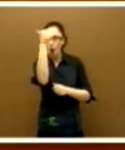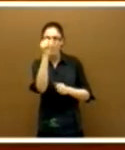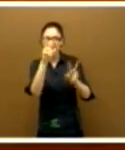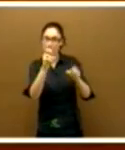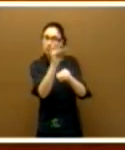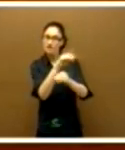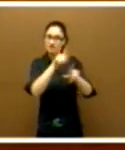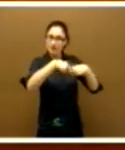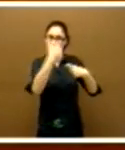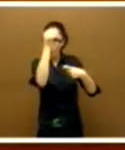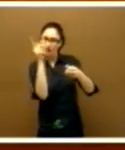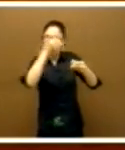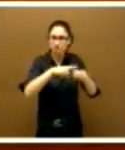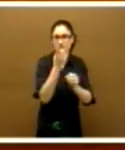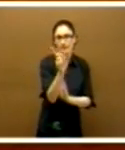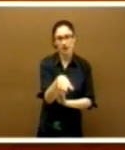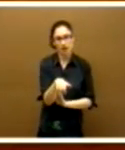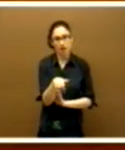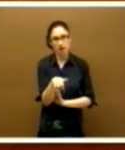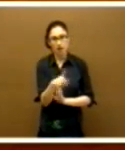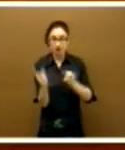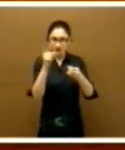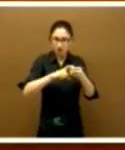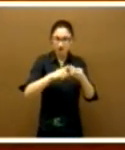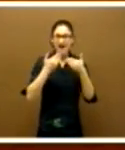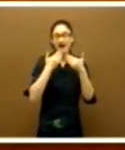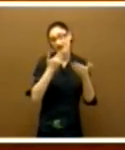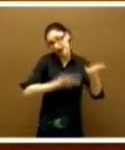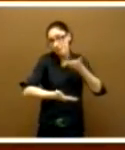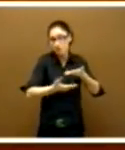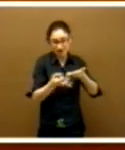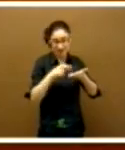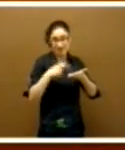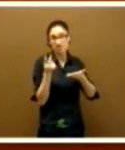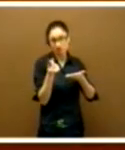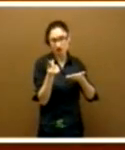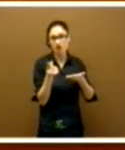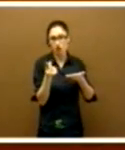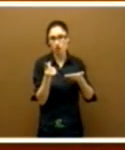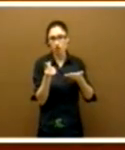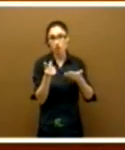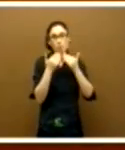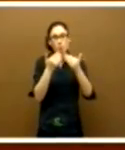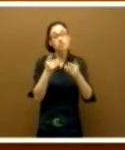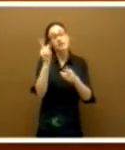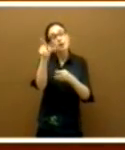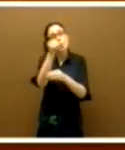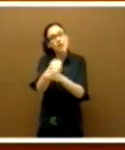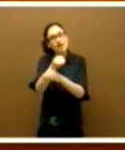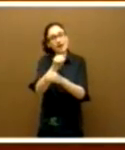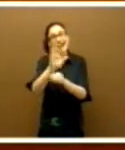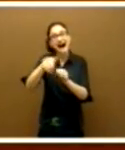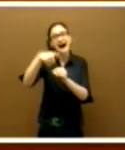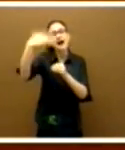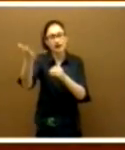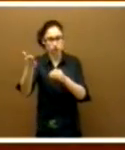se han incorporado, a cambio de una remuneración económica, cuidadores externos a ellas. Un gran número de